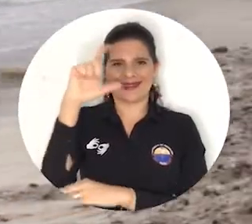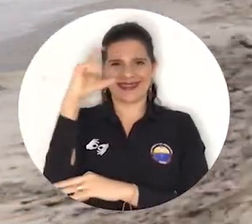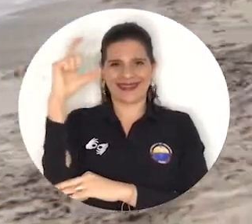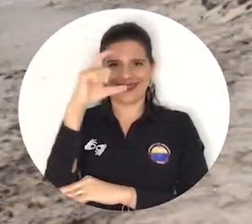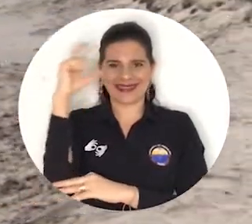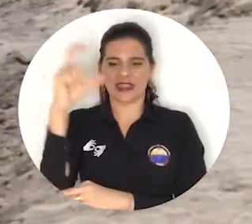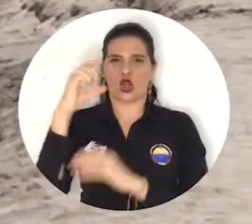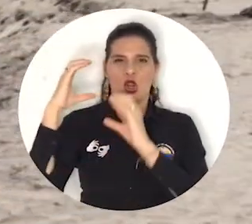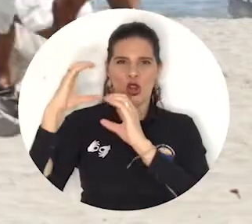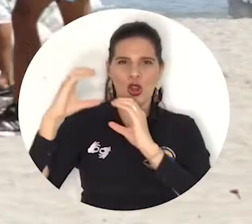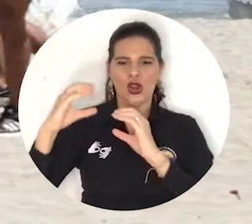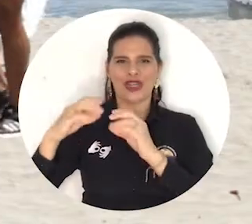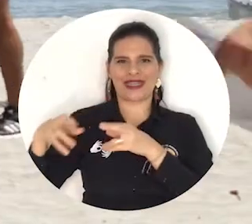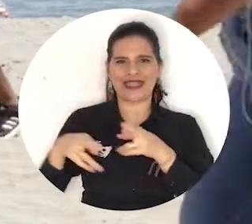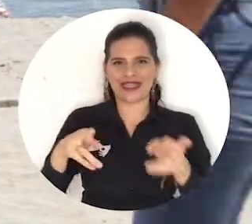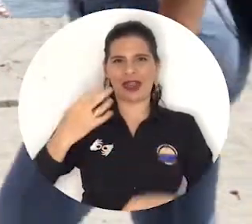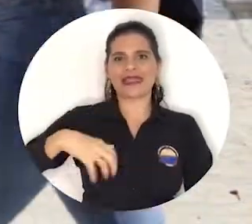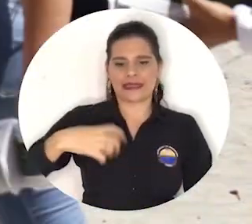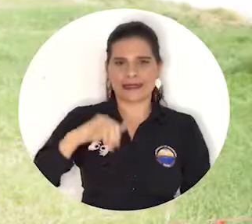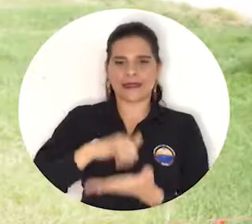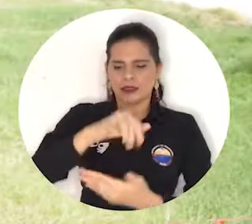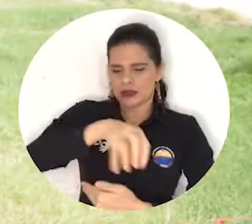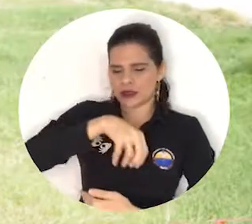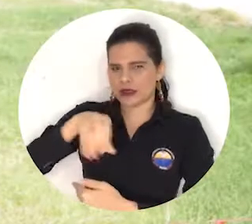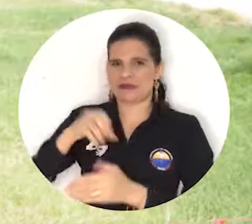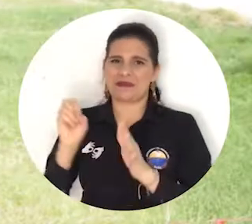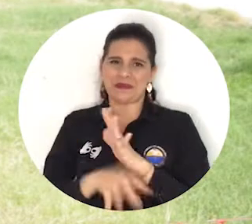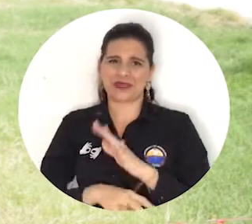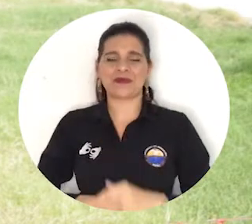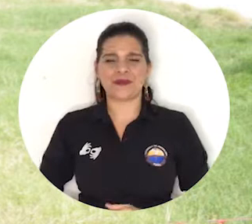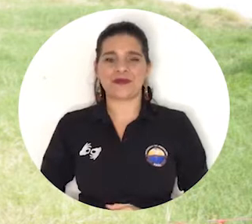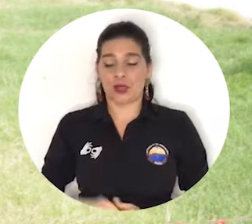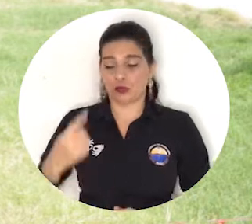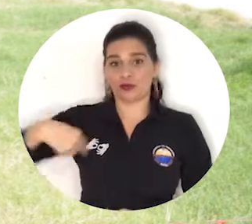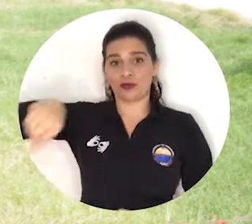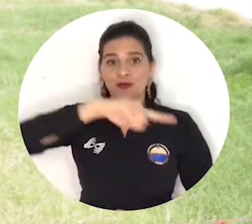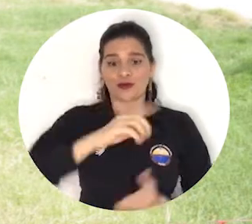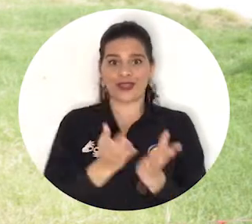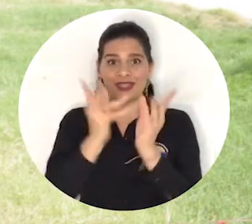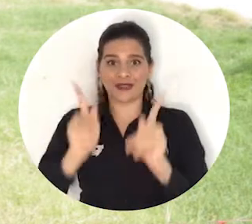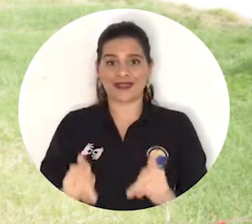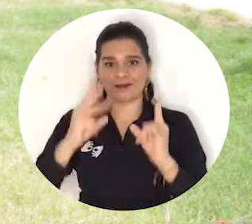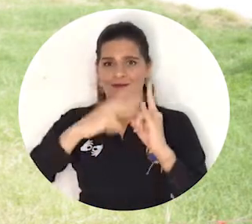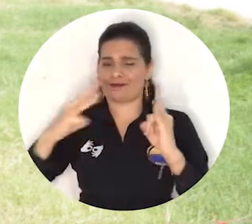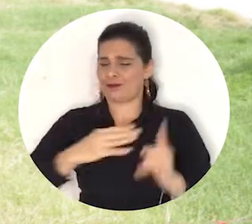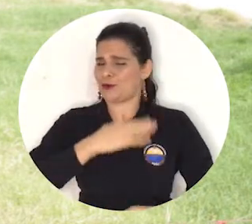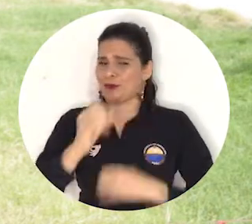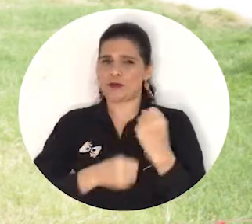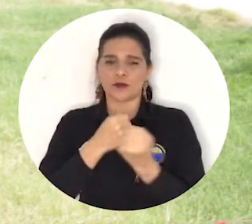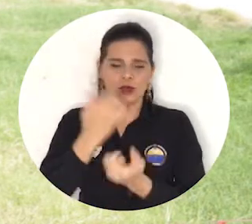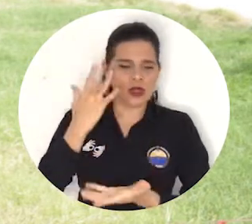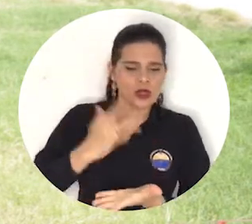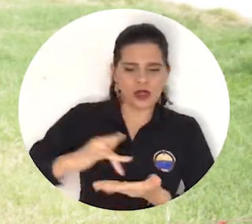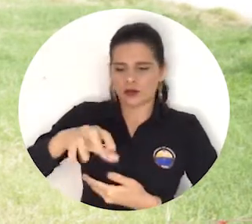desembocadura del río Manzanares Como estudiantes de la Universidad del Magdalena tuvimos la iniciativa de hacer esta limpieza, esta gran jornada de